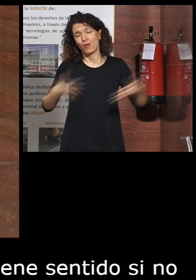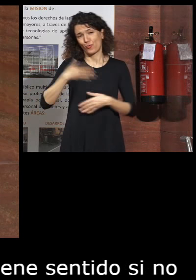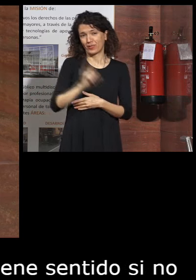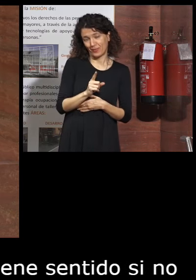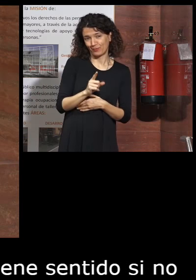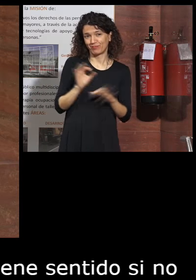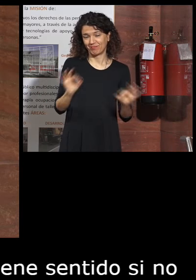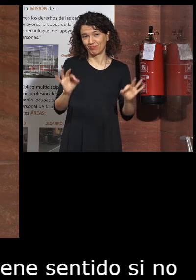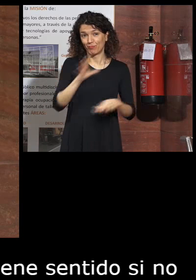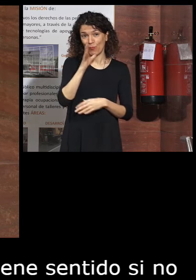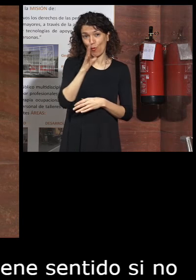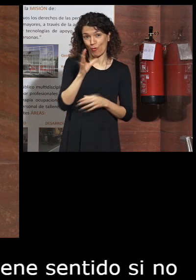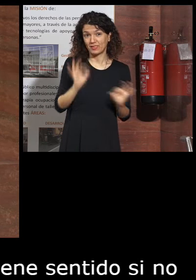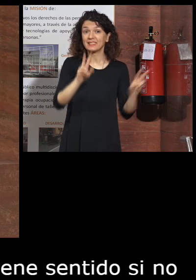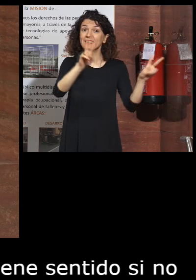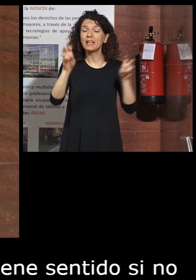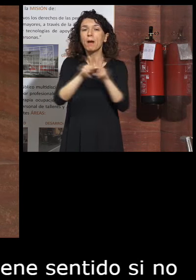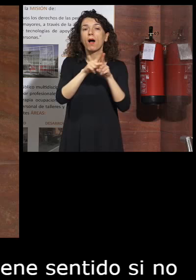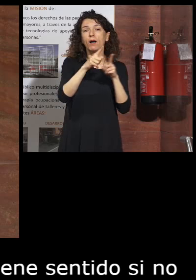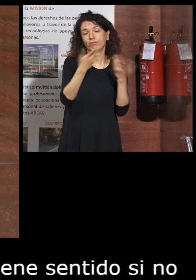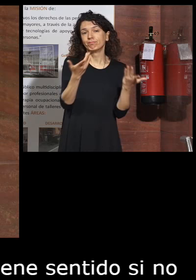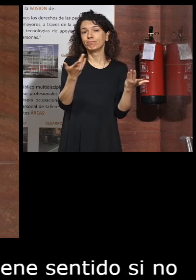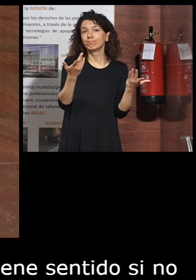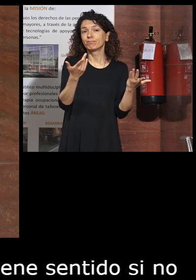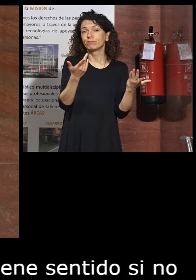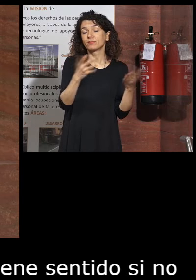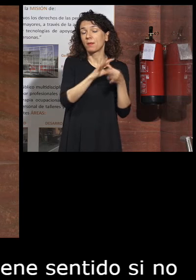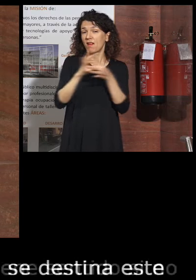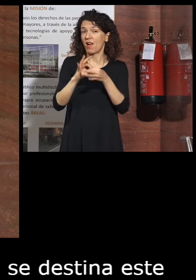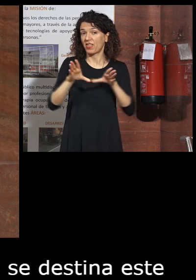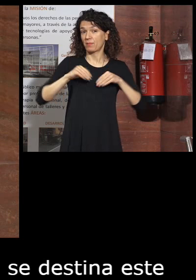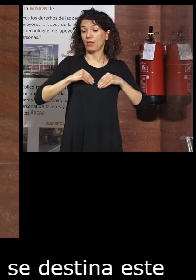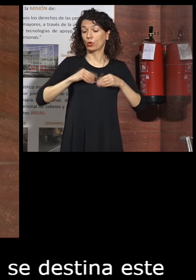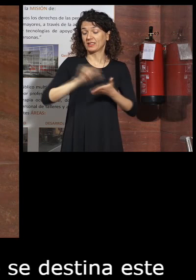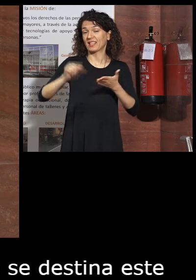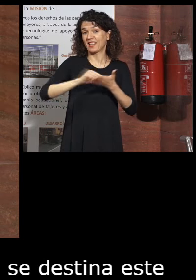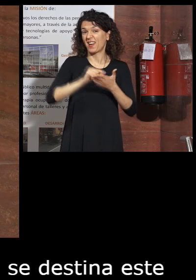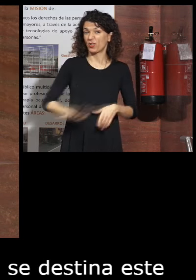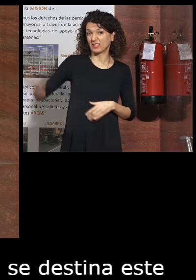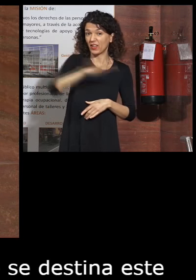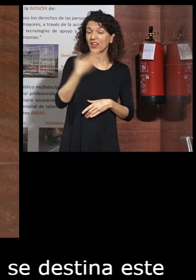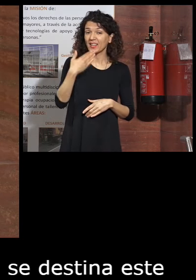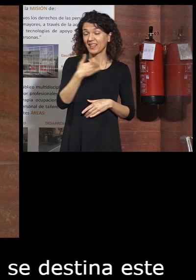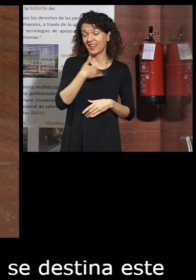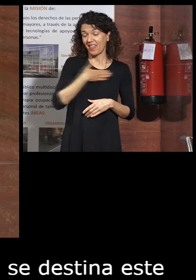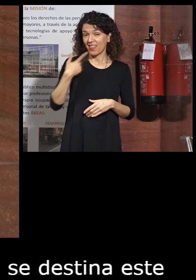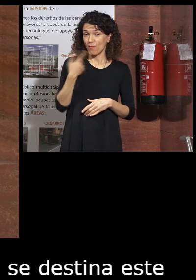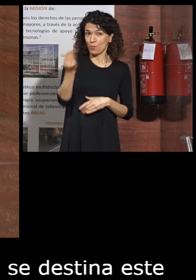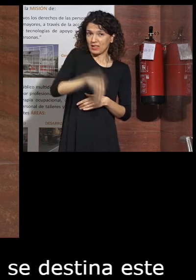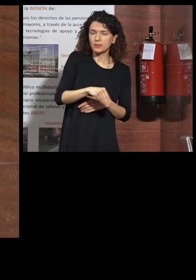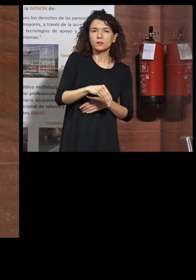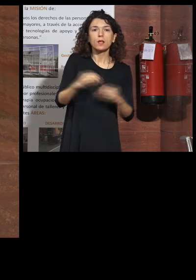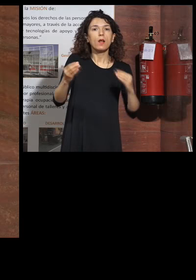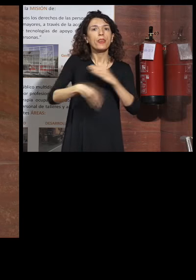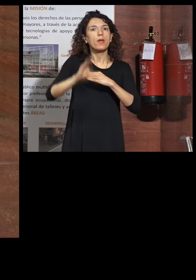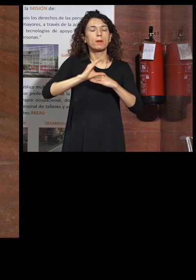el país inocional tiene que ser asumido. Por el set de esta proseguiría del campo. El de la paz